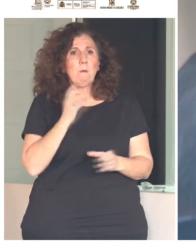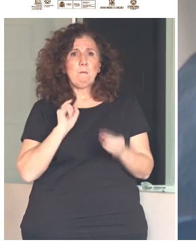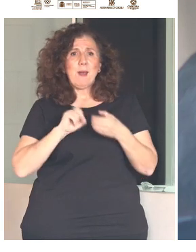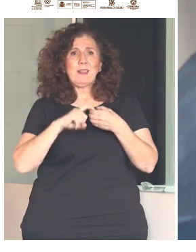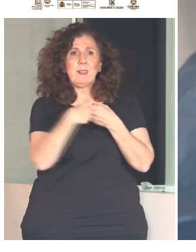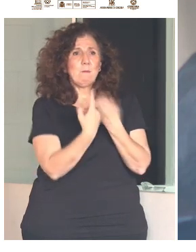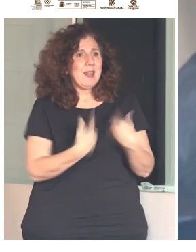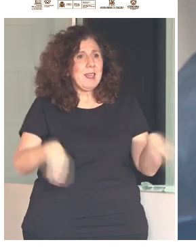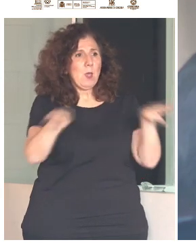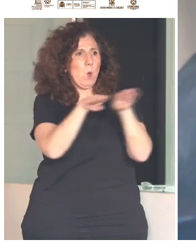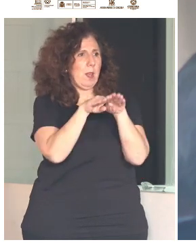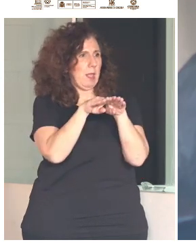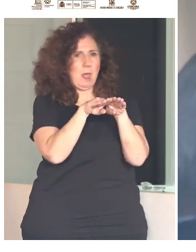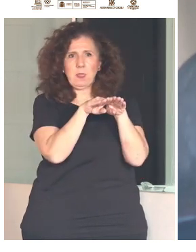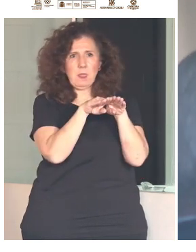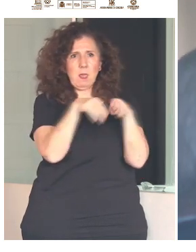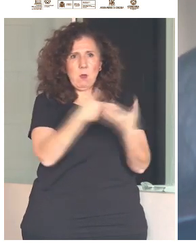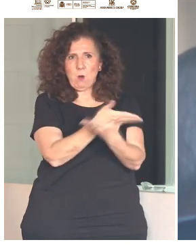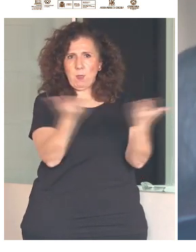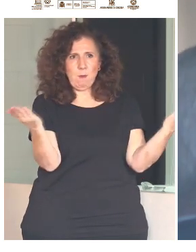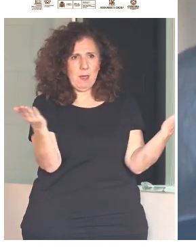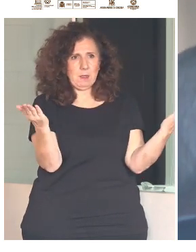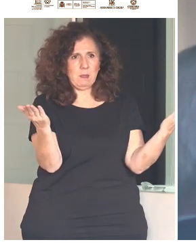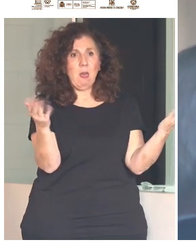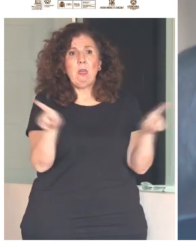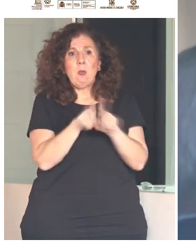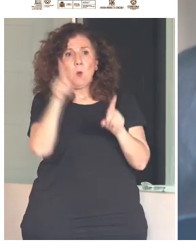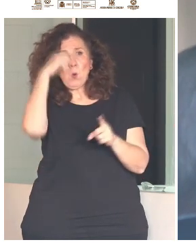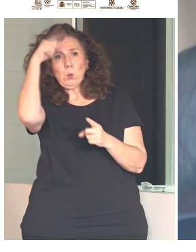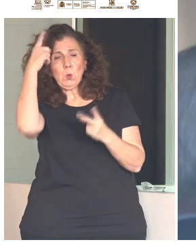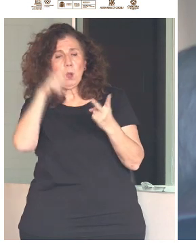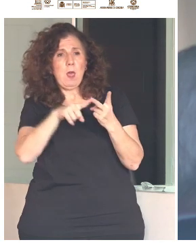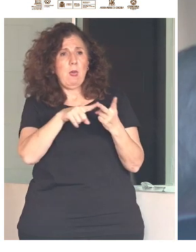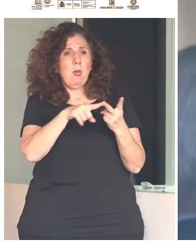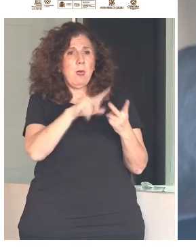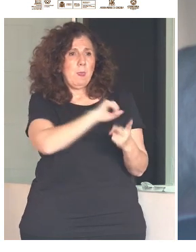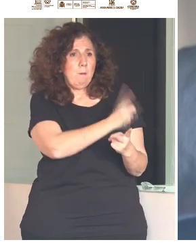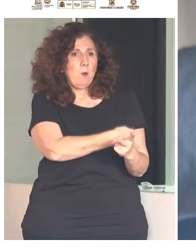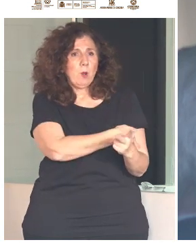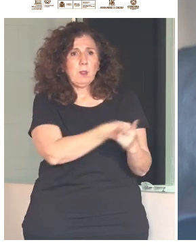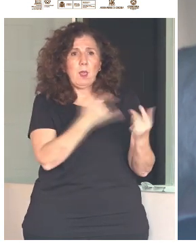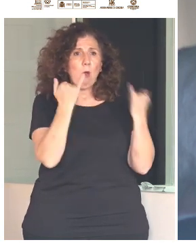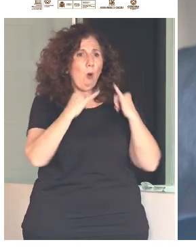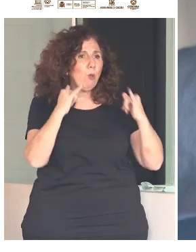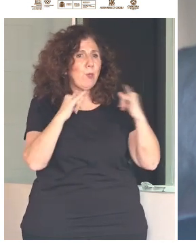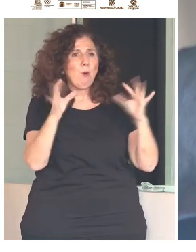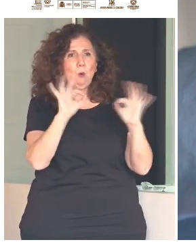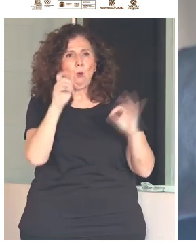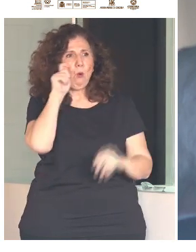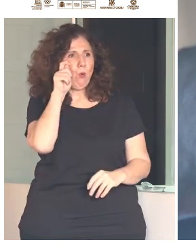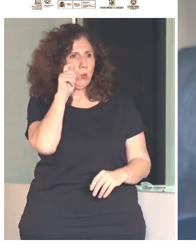condiciones que los demás en la cultura, en el deporte, en el ocio y en el turismo. Para eso,